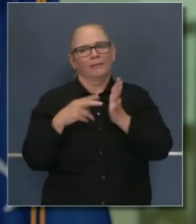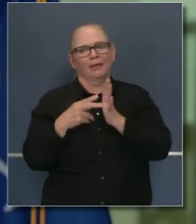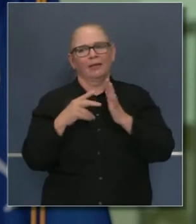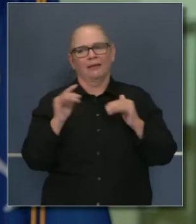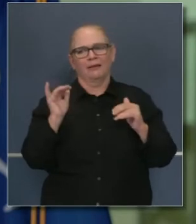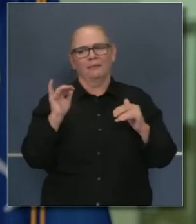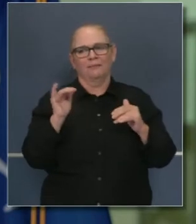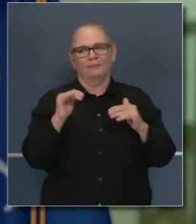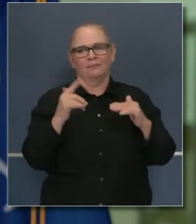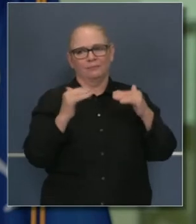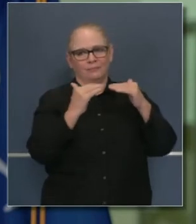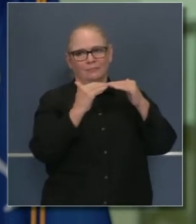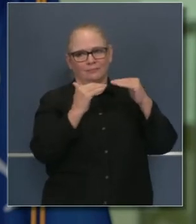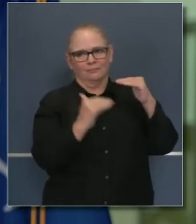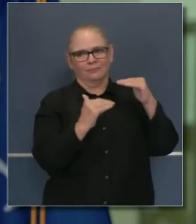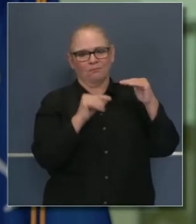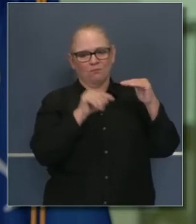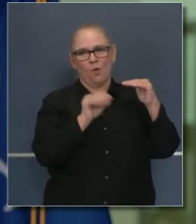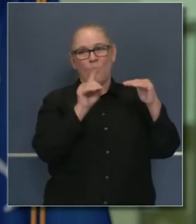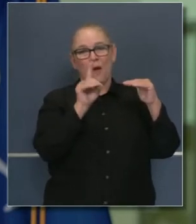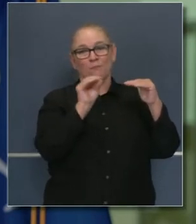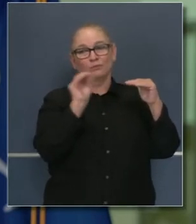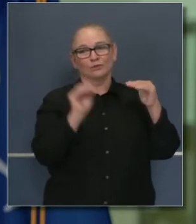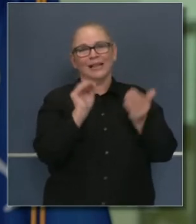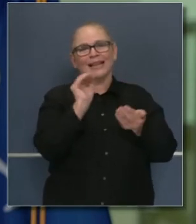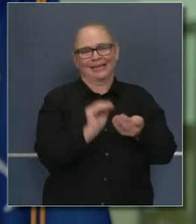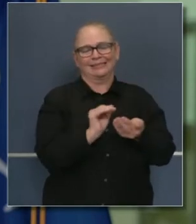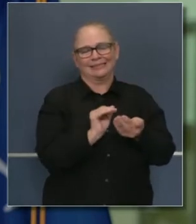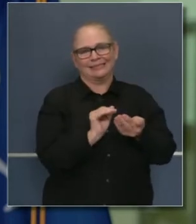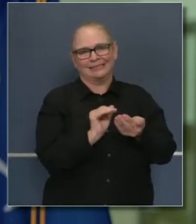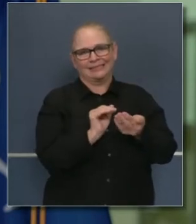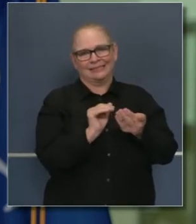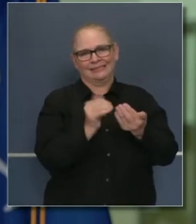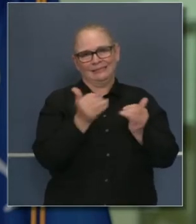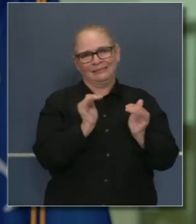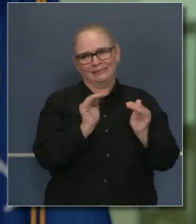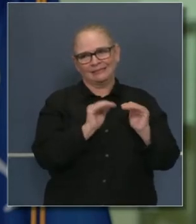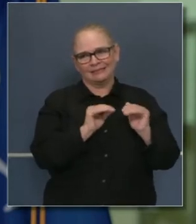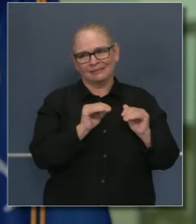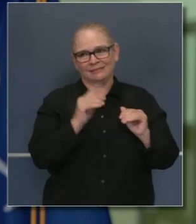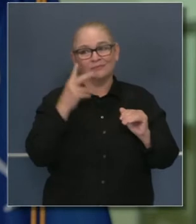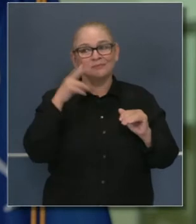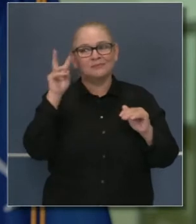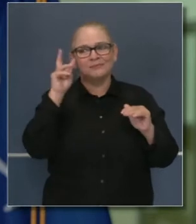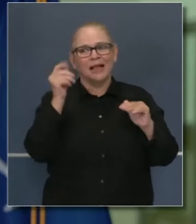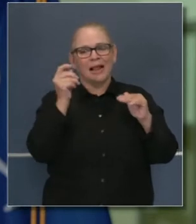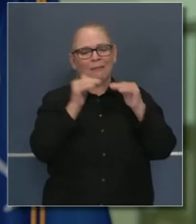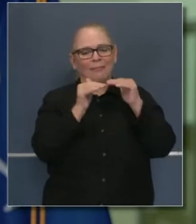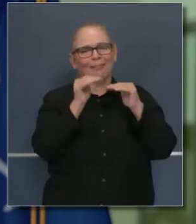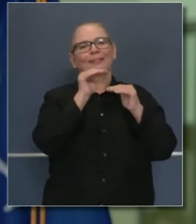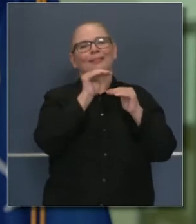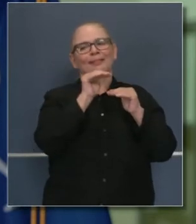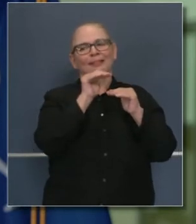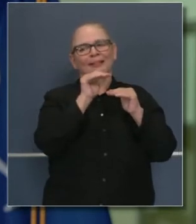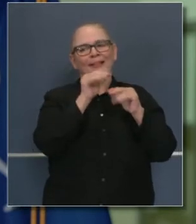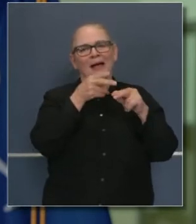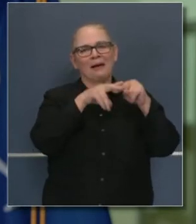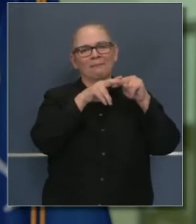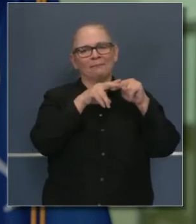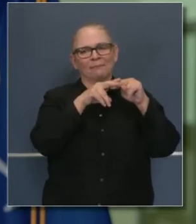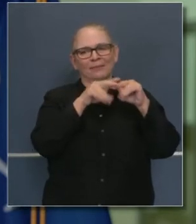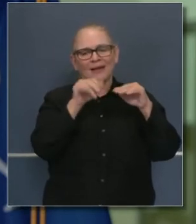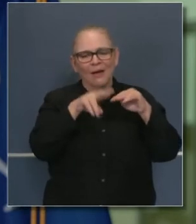,1% ayer. 0,1%. Había aumentado modestamente en el día anterior. Por este